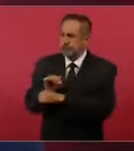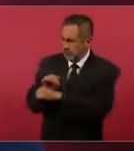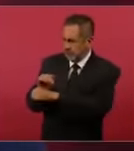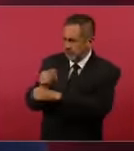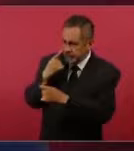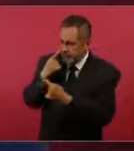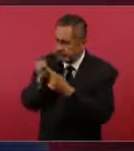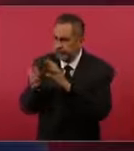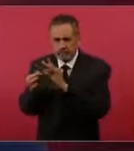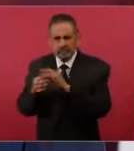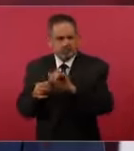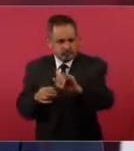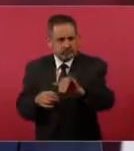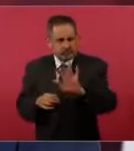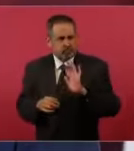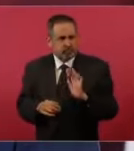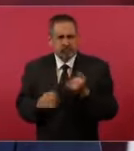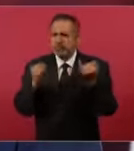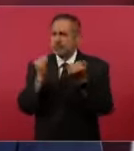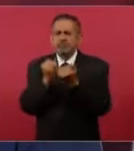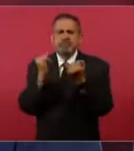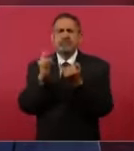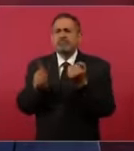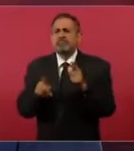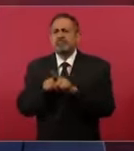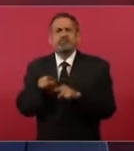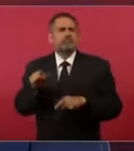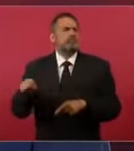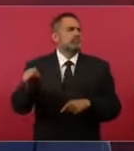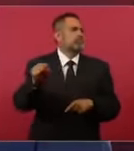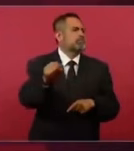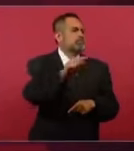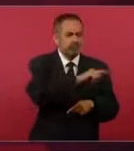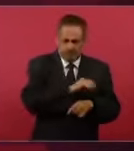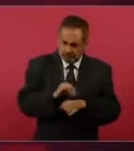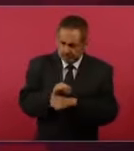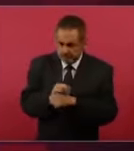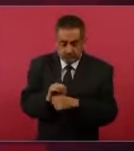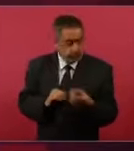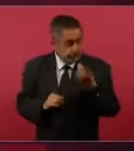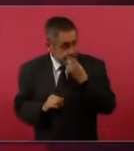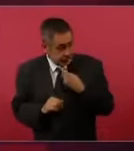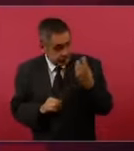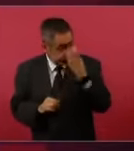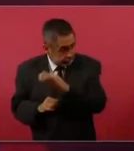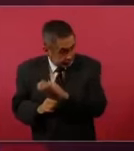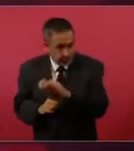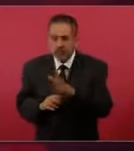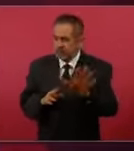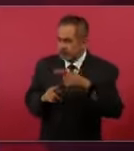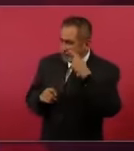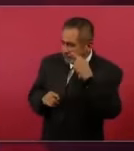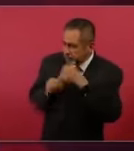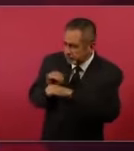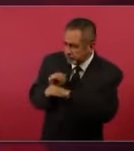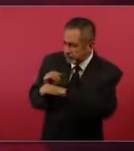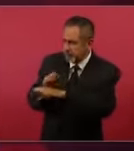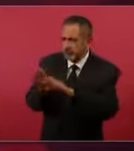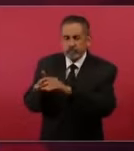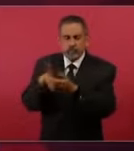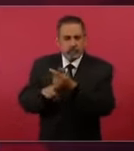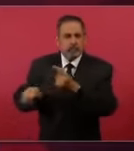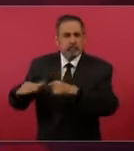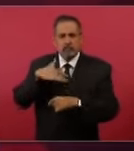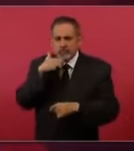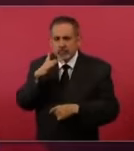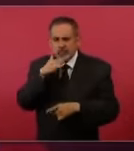investigarlo como investigamos todos los casos en donde hay señalamientos de corrupción